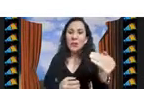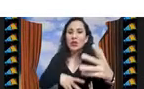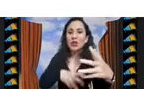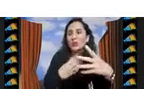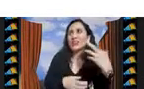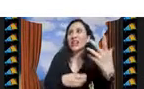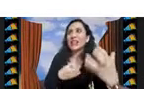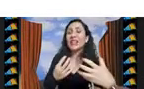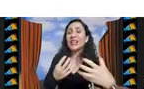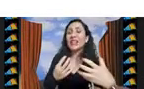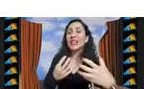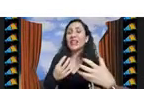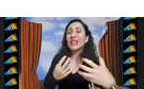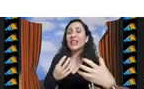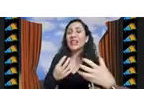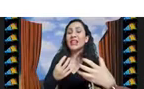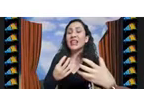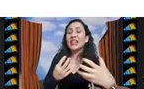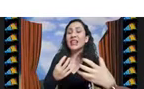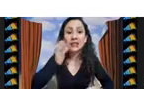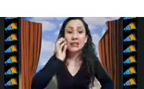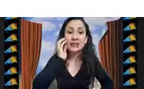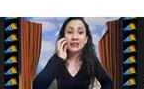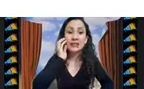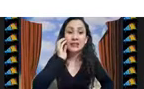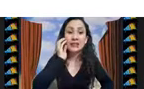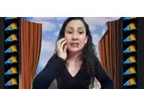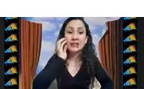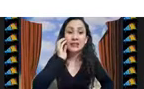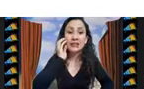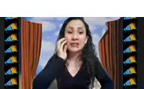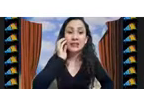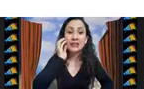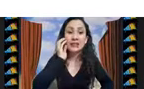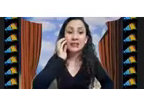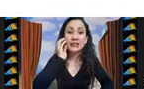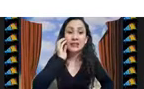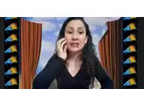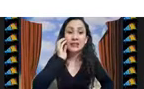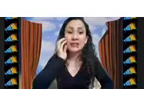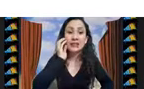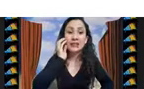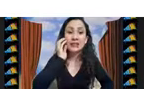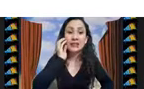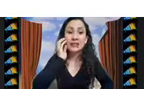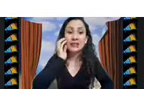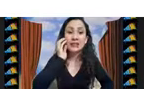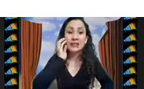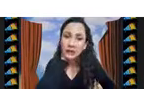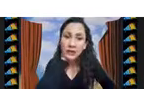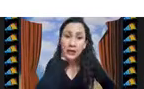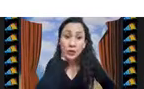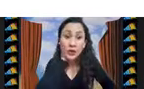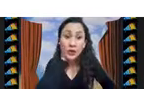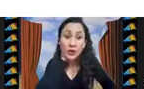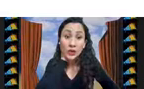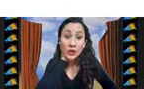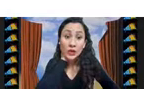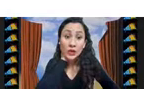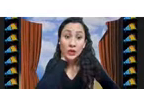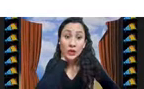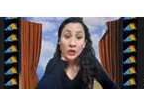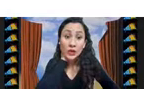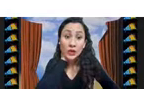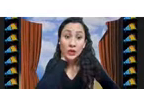esos parámetros pues tratar de medir características en las instancias ahora ya se habían propuesto en la literatura